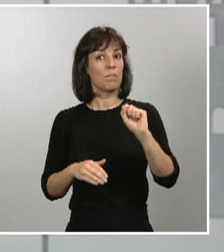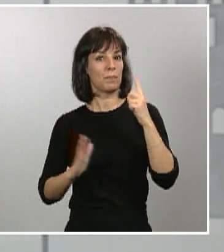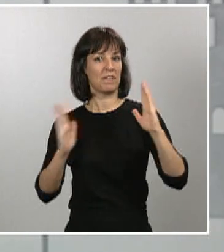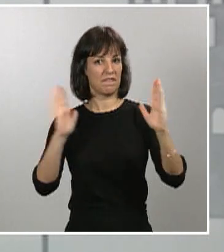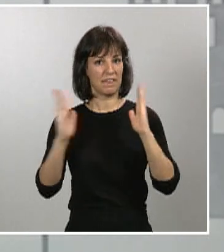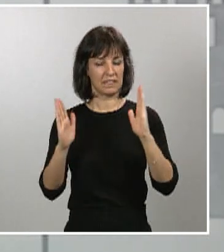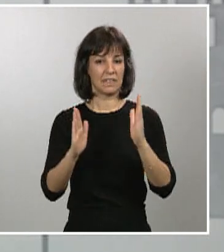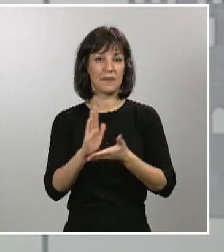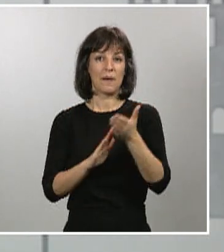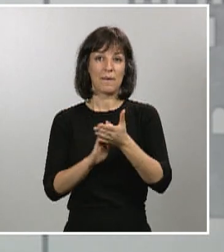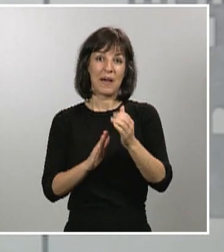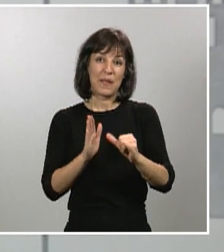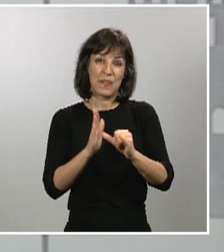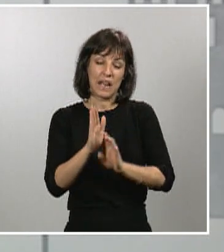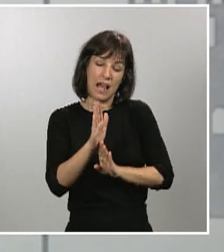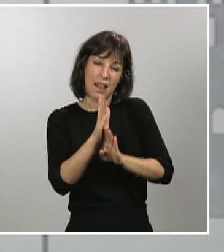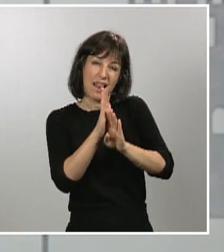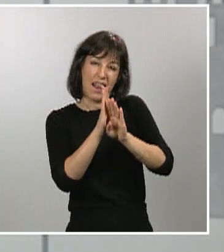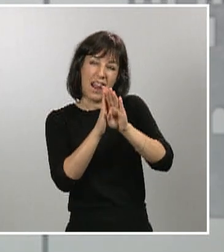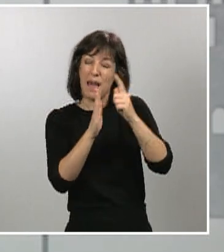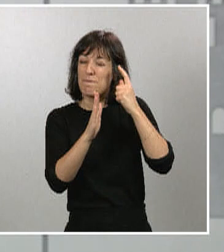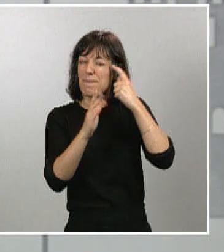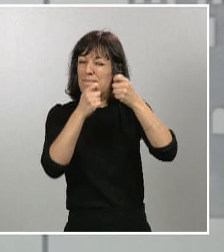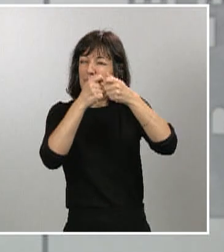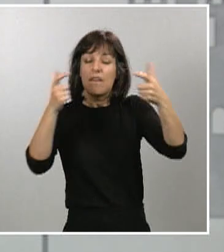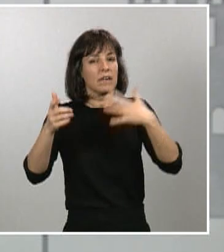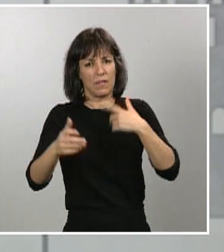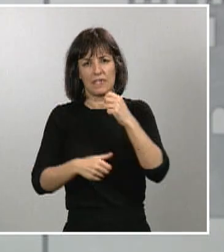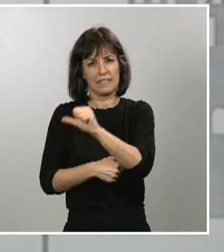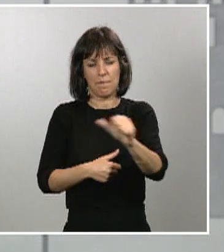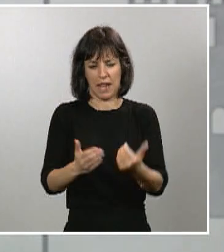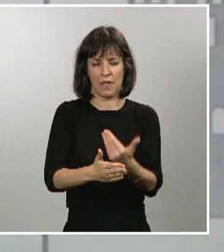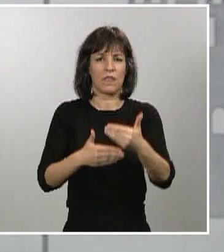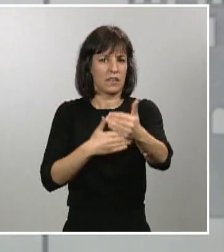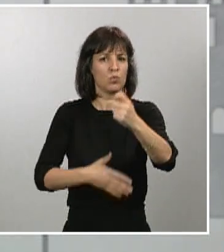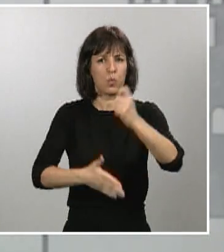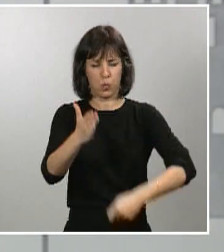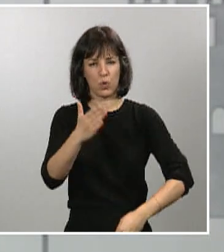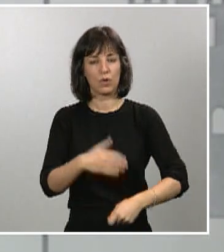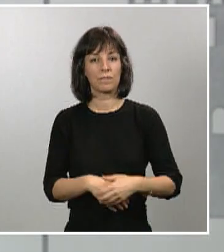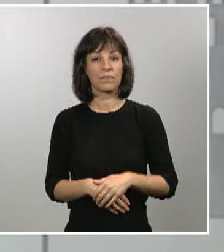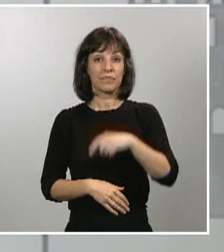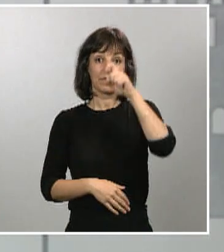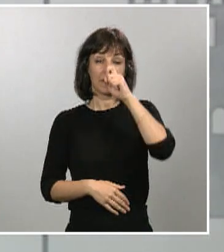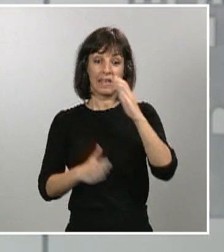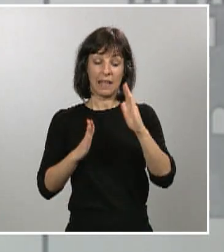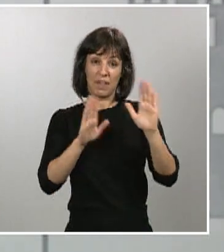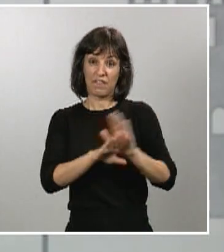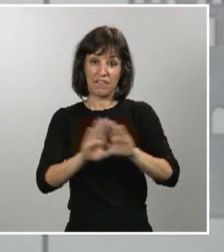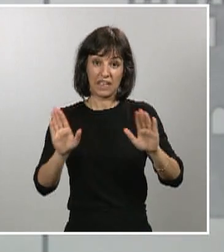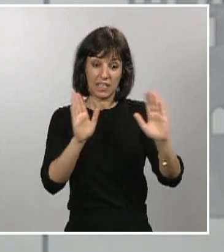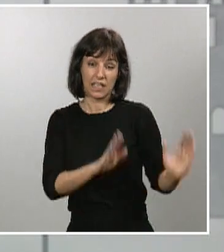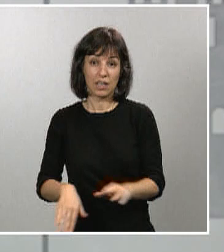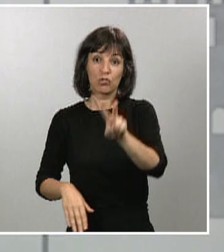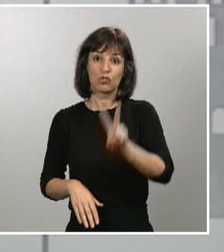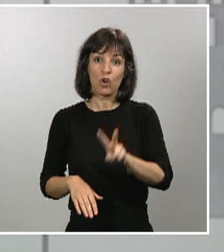acercarnos al pico, por tanto, una semana que va a ser dura. Quiero recordar que la segunda etapa consiste en doblegar este pico y que